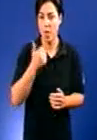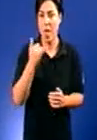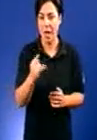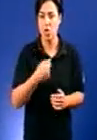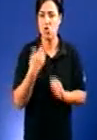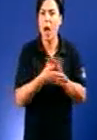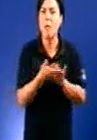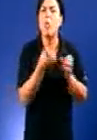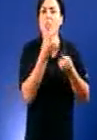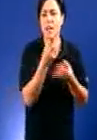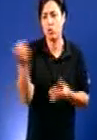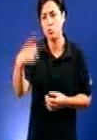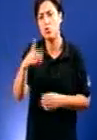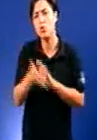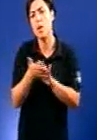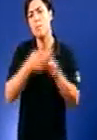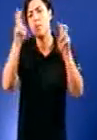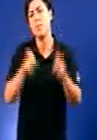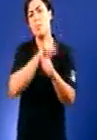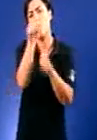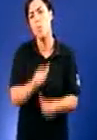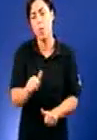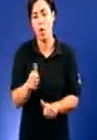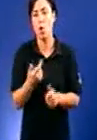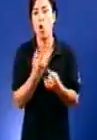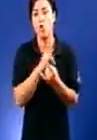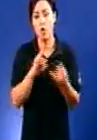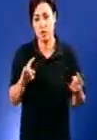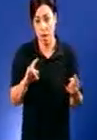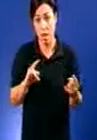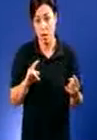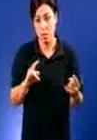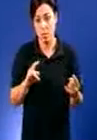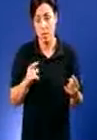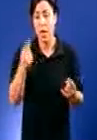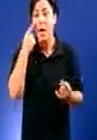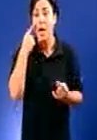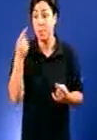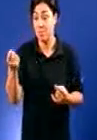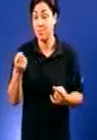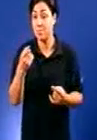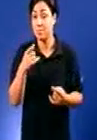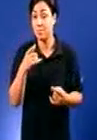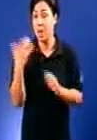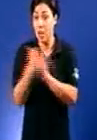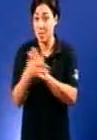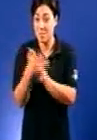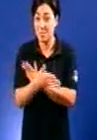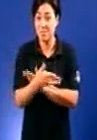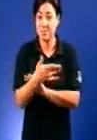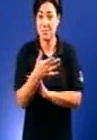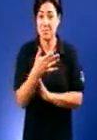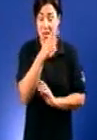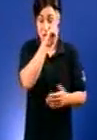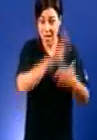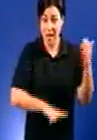forestal. Mire, dé algún dato que demostre, que apoio os argumentos que vostedes di. Neste país, en Galicia, se producen o 50%